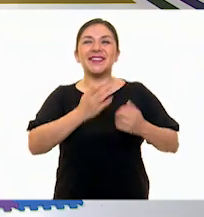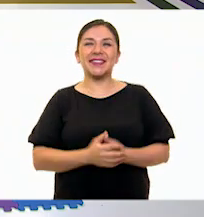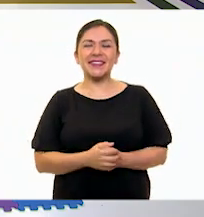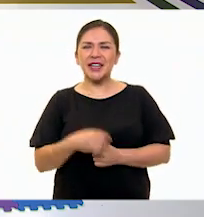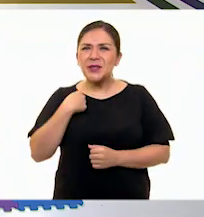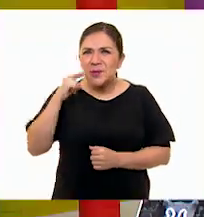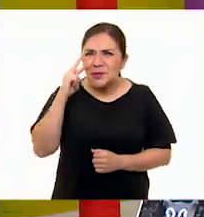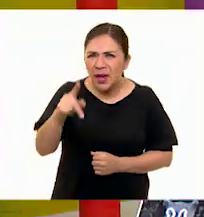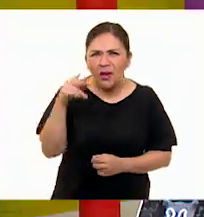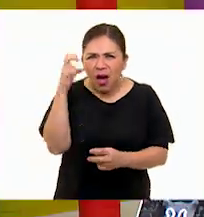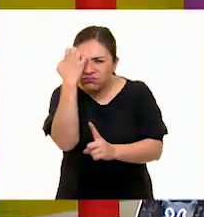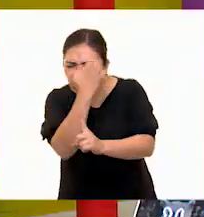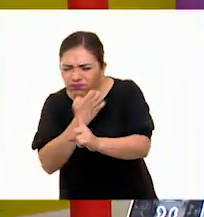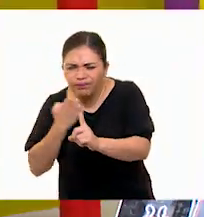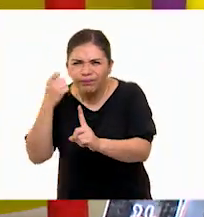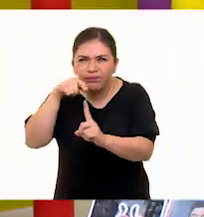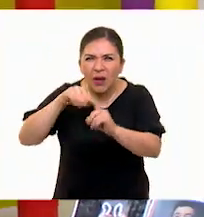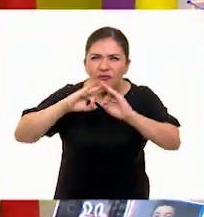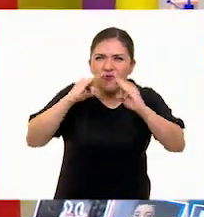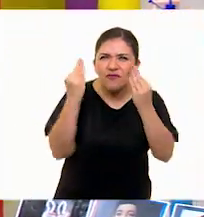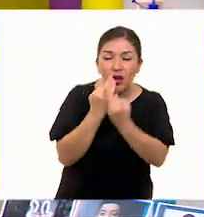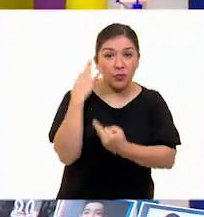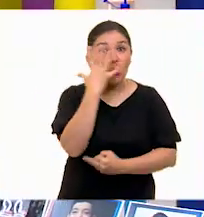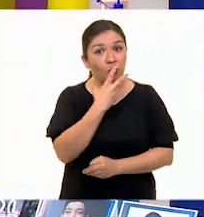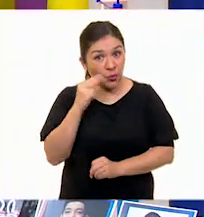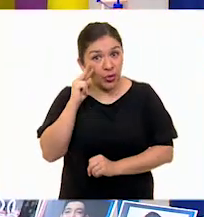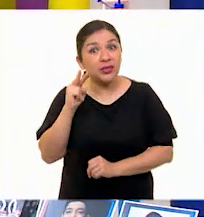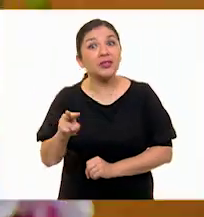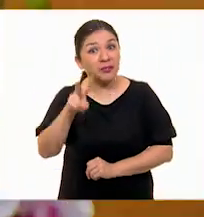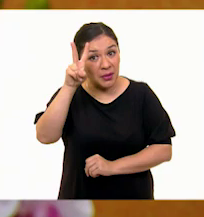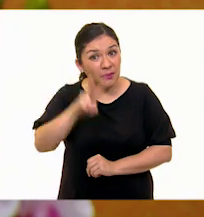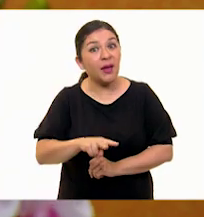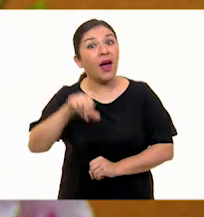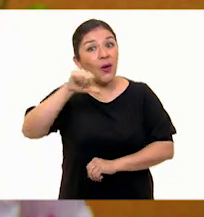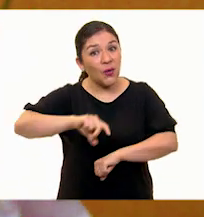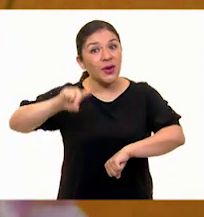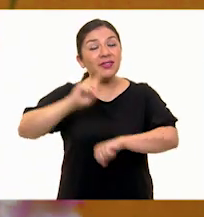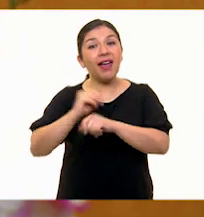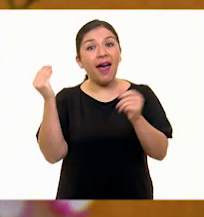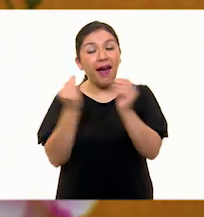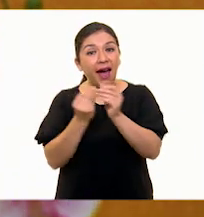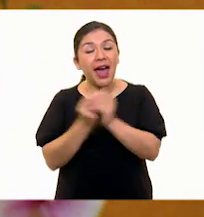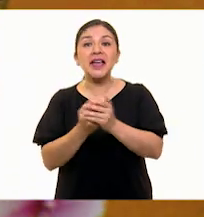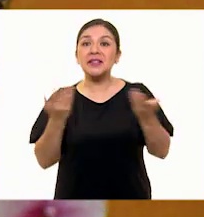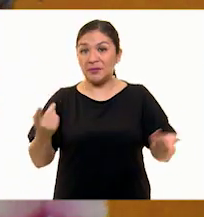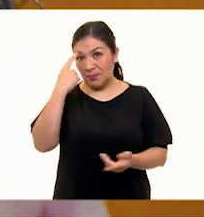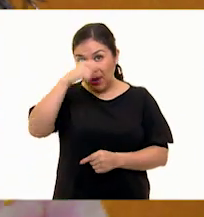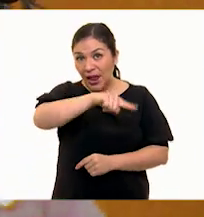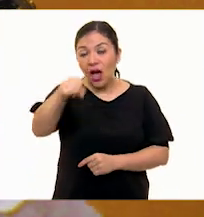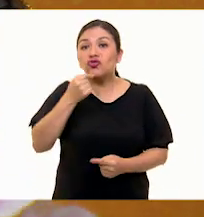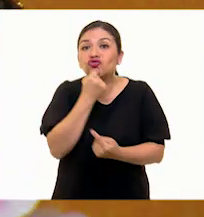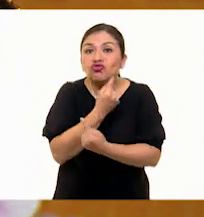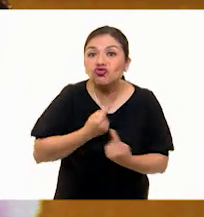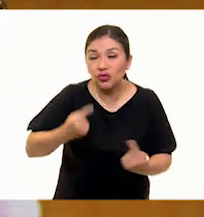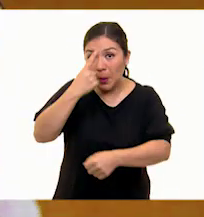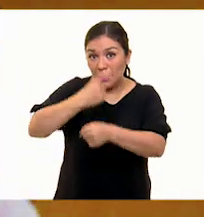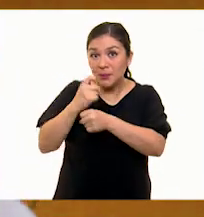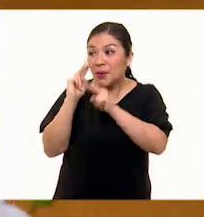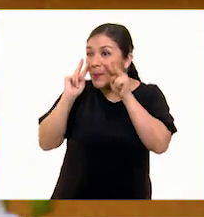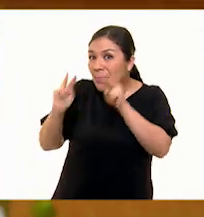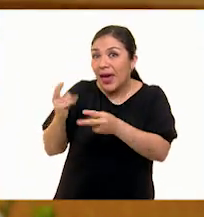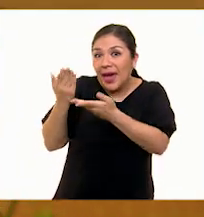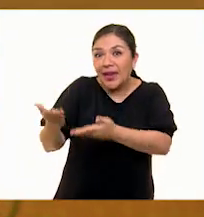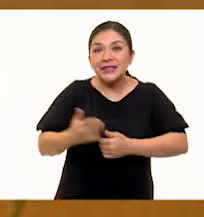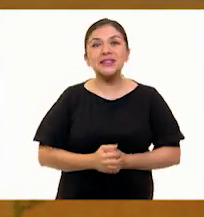Veo que estás observando estas bellas esculturas que tenemos hoy en esta clase de Aprenden Casa para nuestros niños y niños de primero de artes.